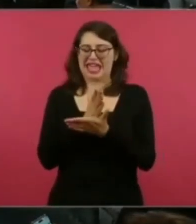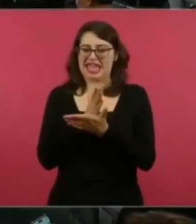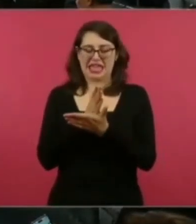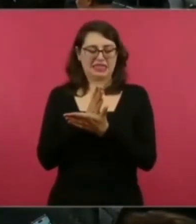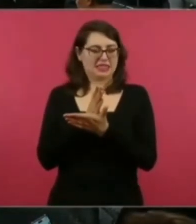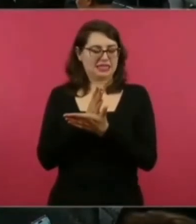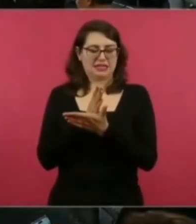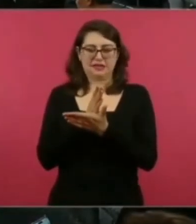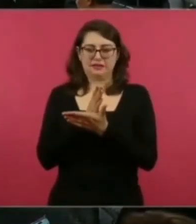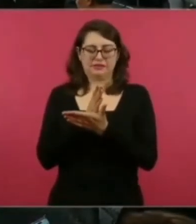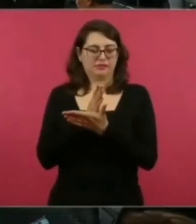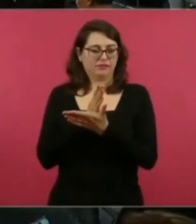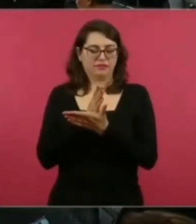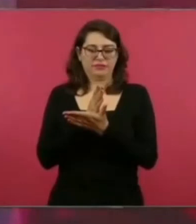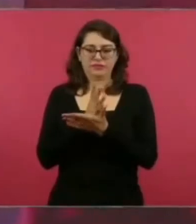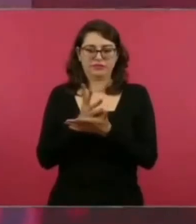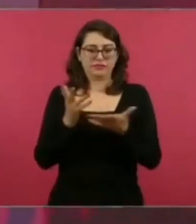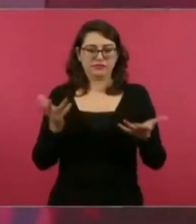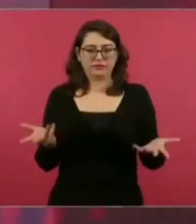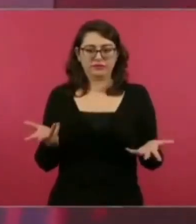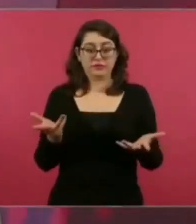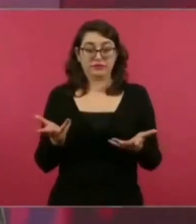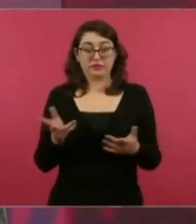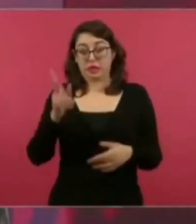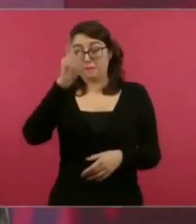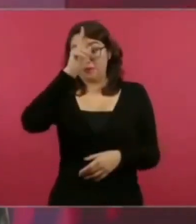ni mucho menos cacique